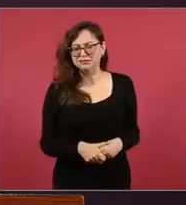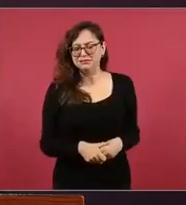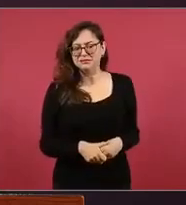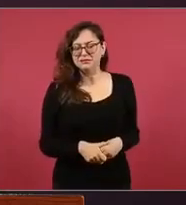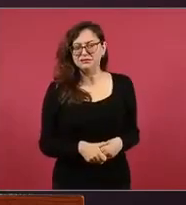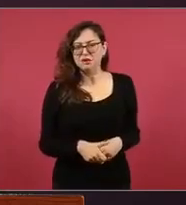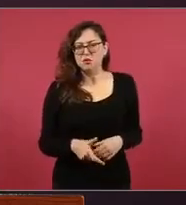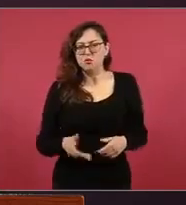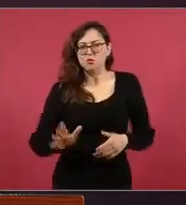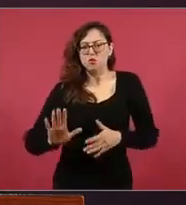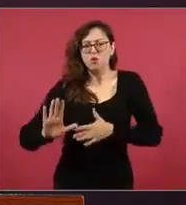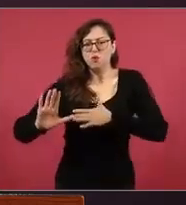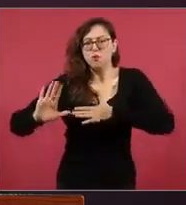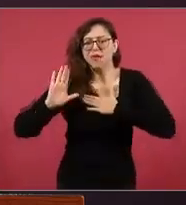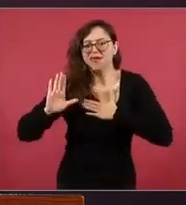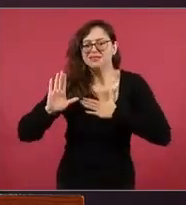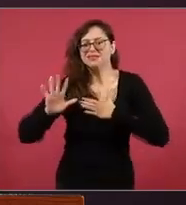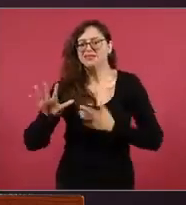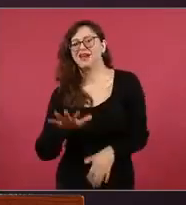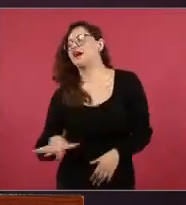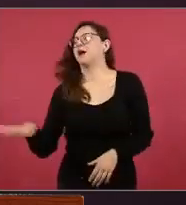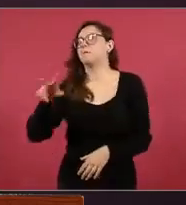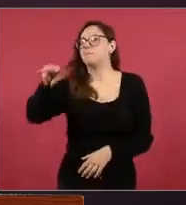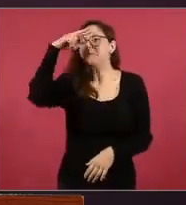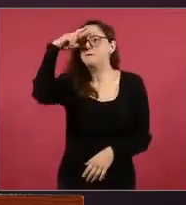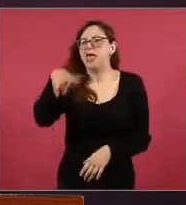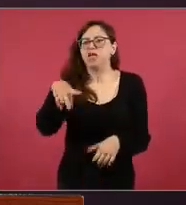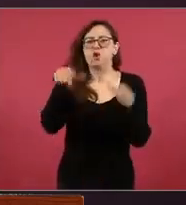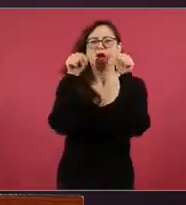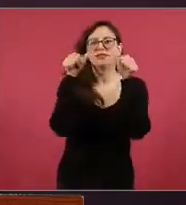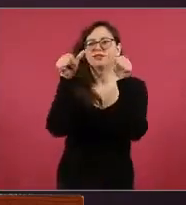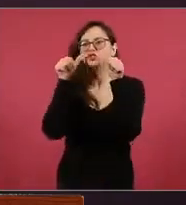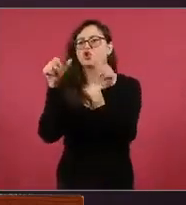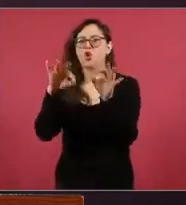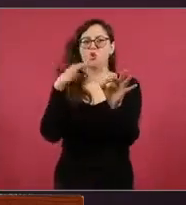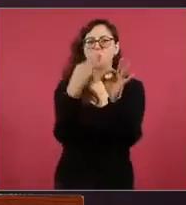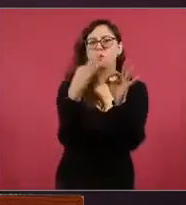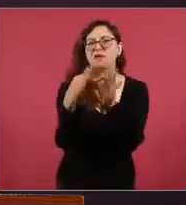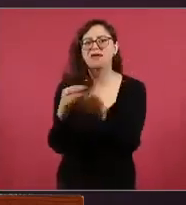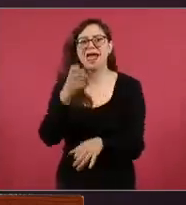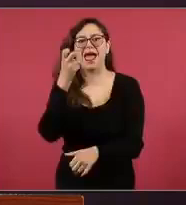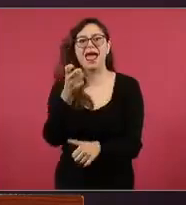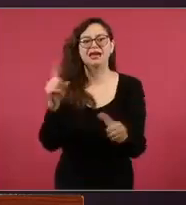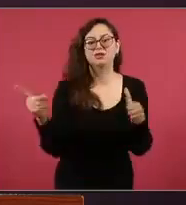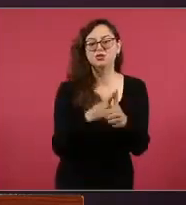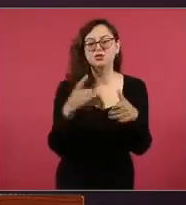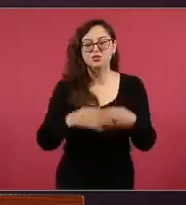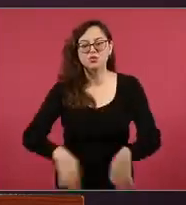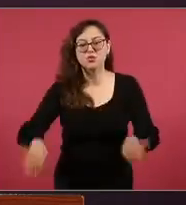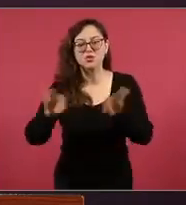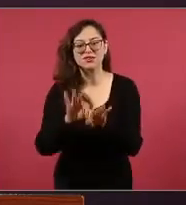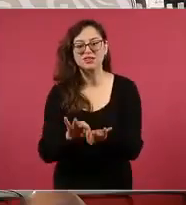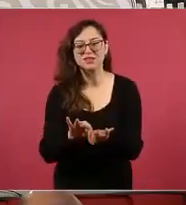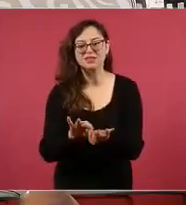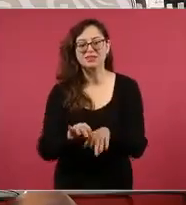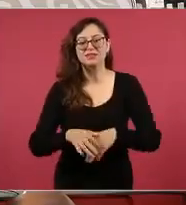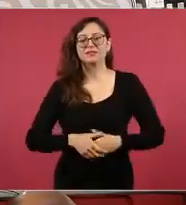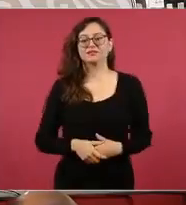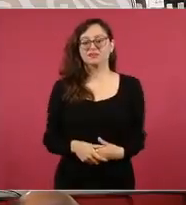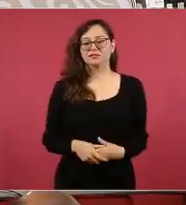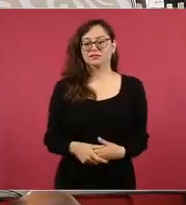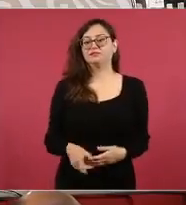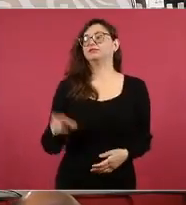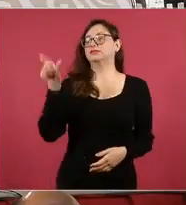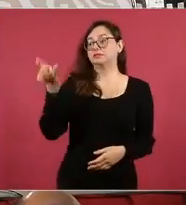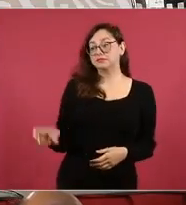compromisos adquiere con el pueblo de México y que los cumpla. Y eso es lo importante. Sobre en particular ella, estoy